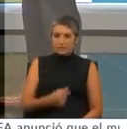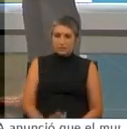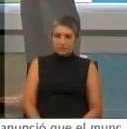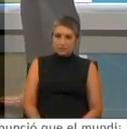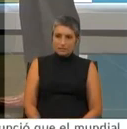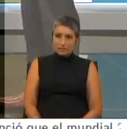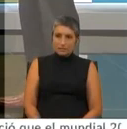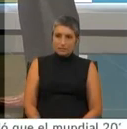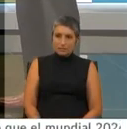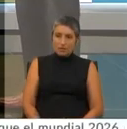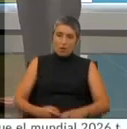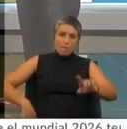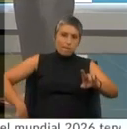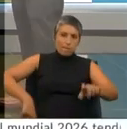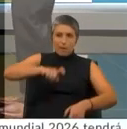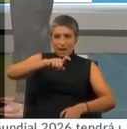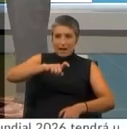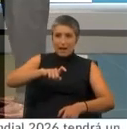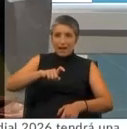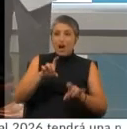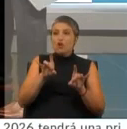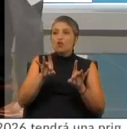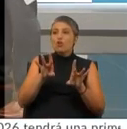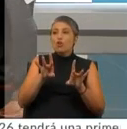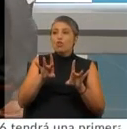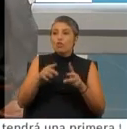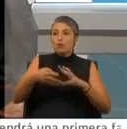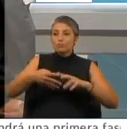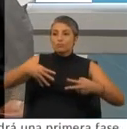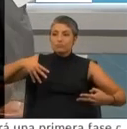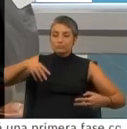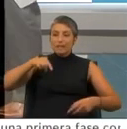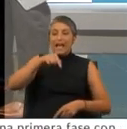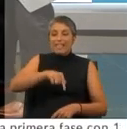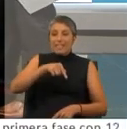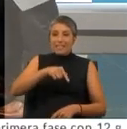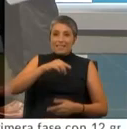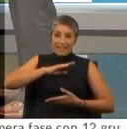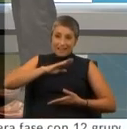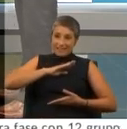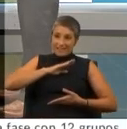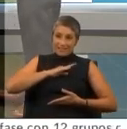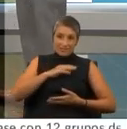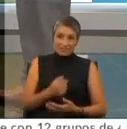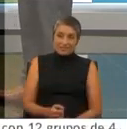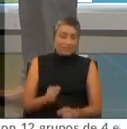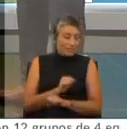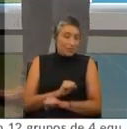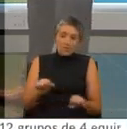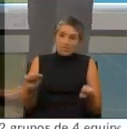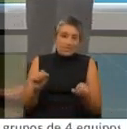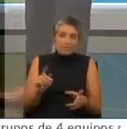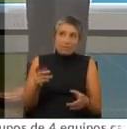Este patadón provocó lesión de rotura de ligamentos en el arquero, en Odriozola. Esto no puede pasar que un árbitro en campo